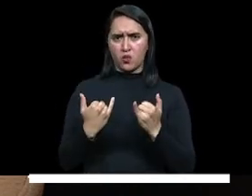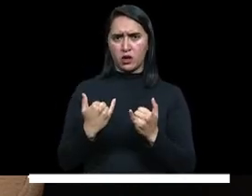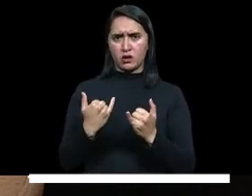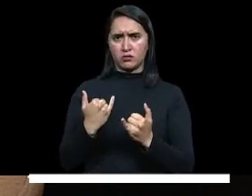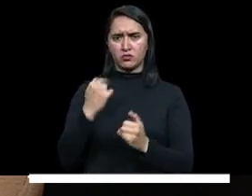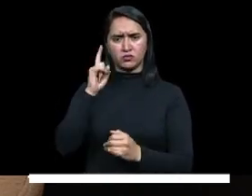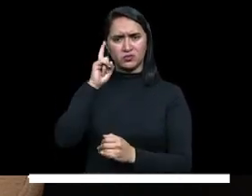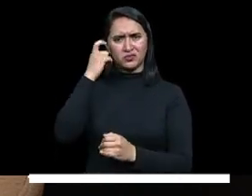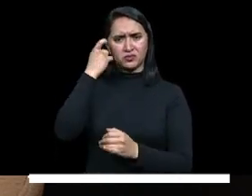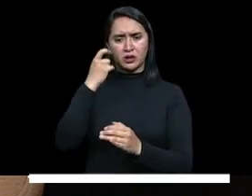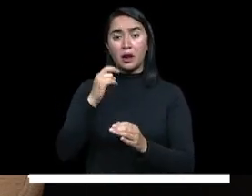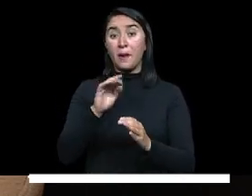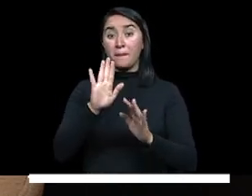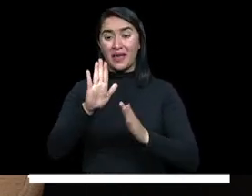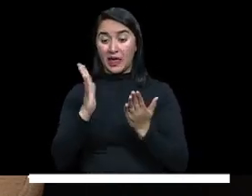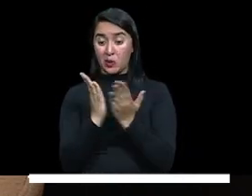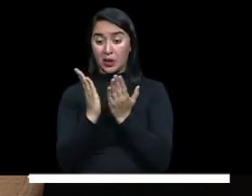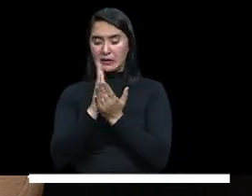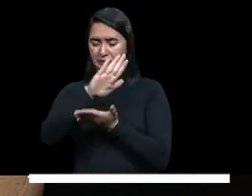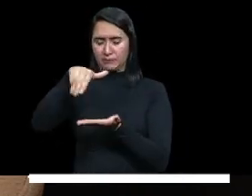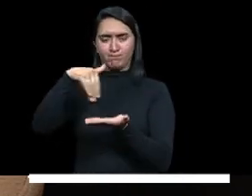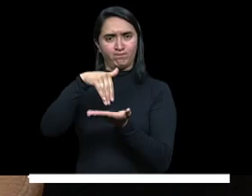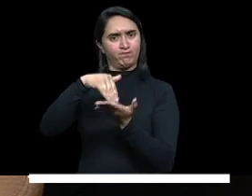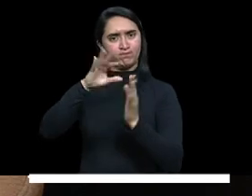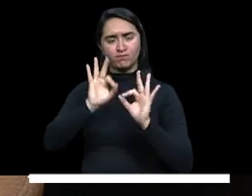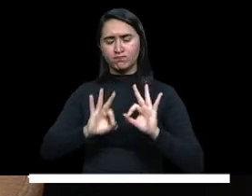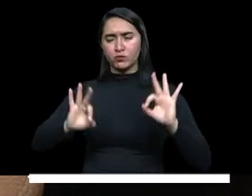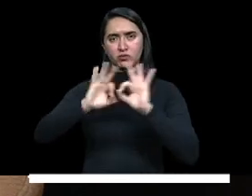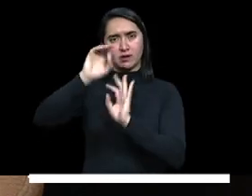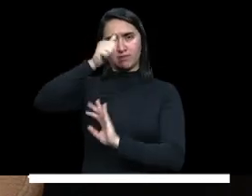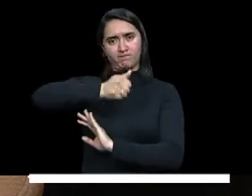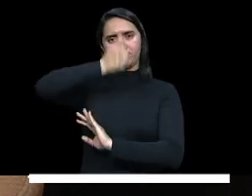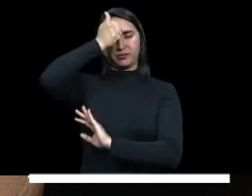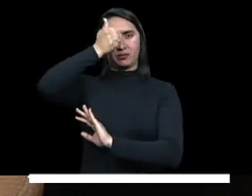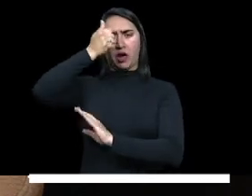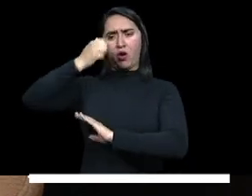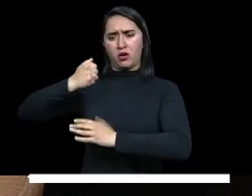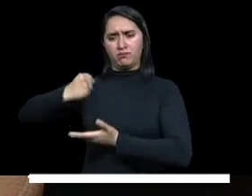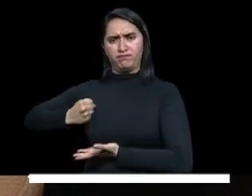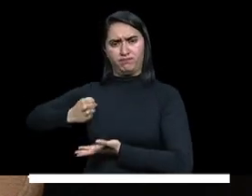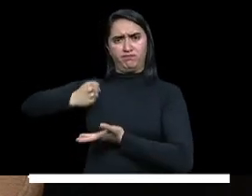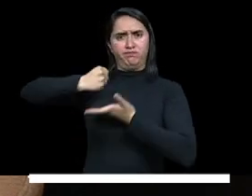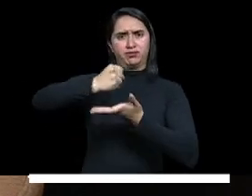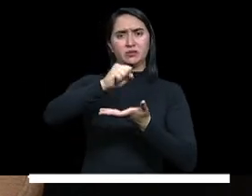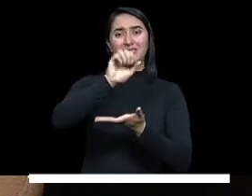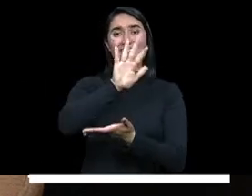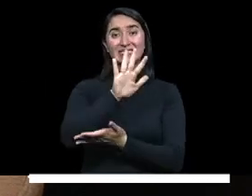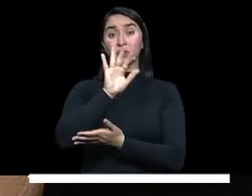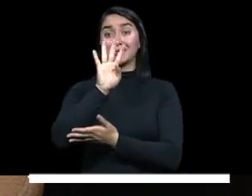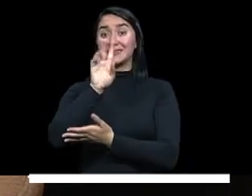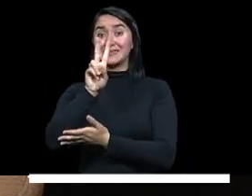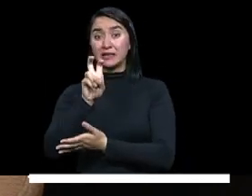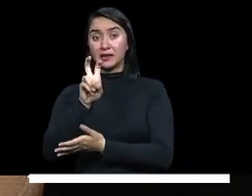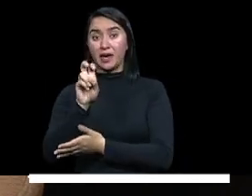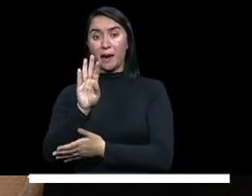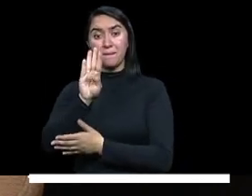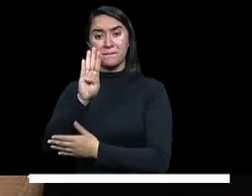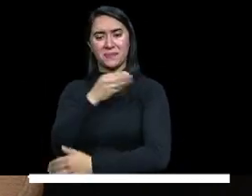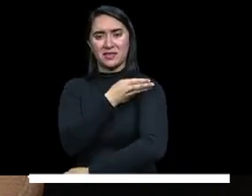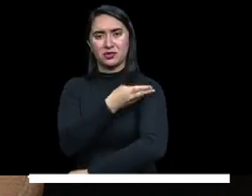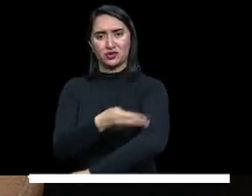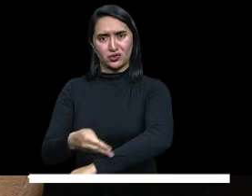en el centro de sus prioridades, asignando un presupuesto histórico que supera los 57 billones de pesos.